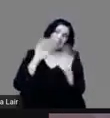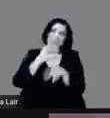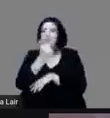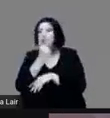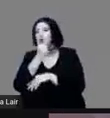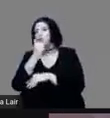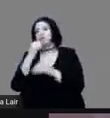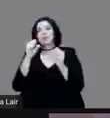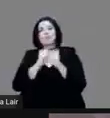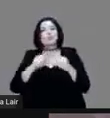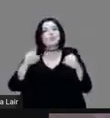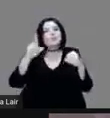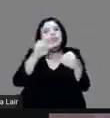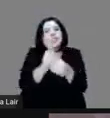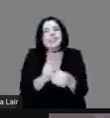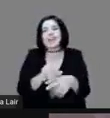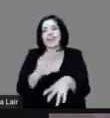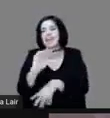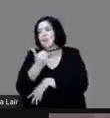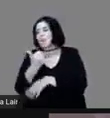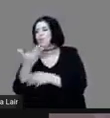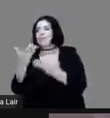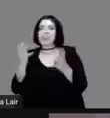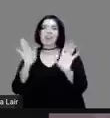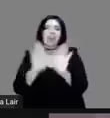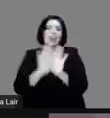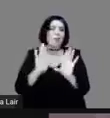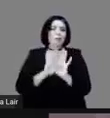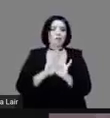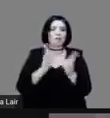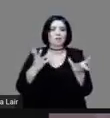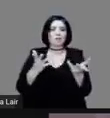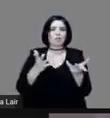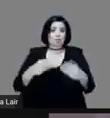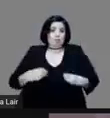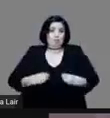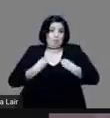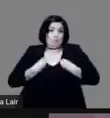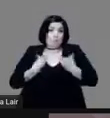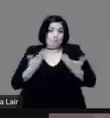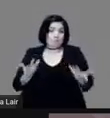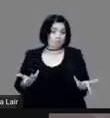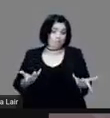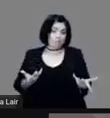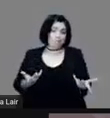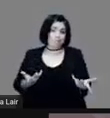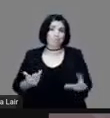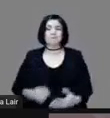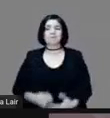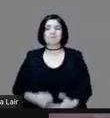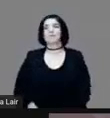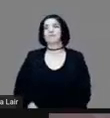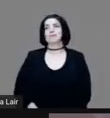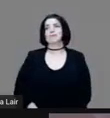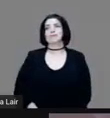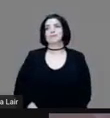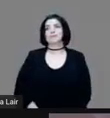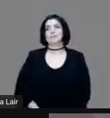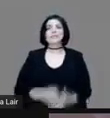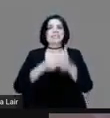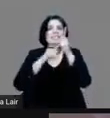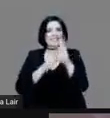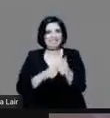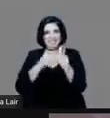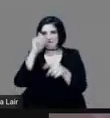sociedades de otra forma de civilización y entonces ha sido constante esta inquietud en nuestro